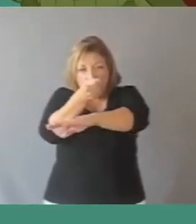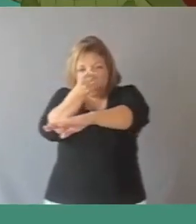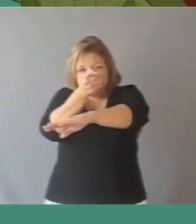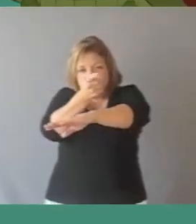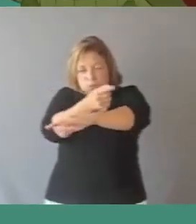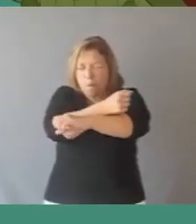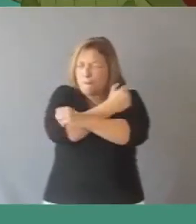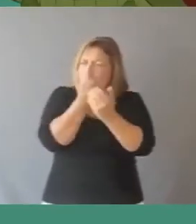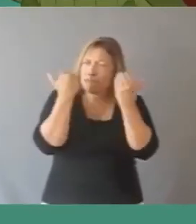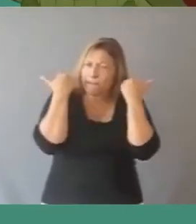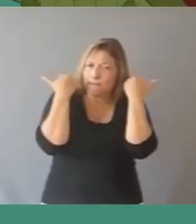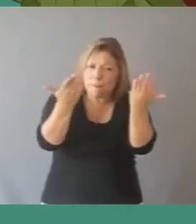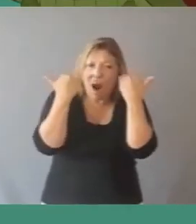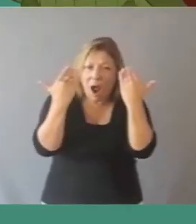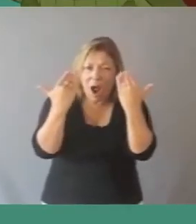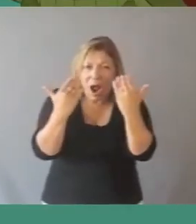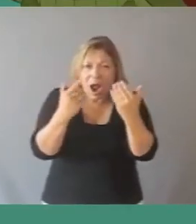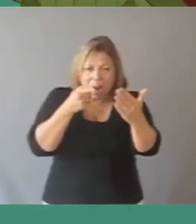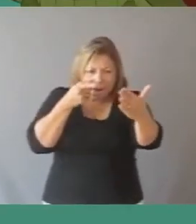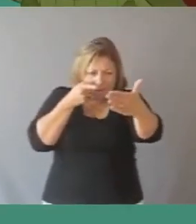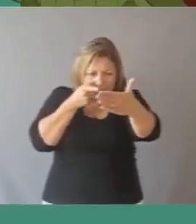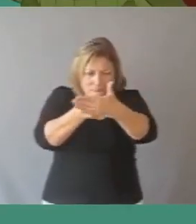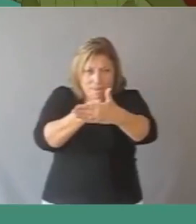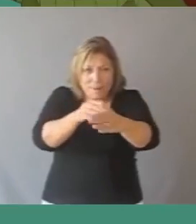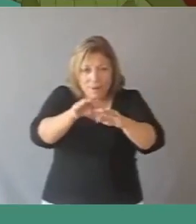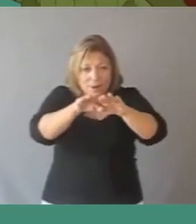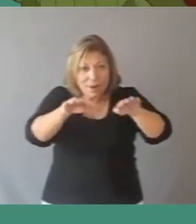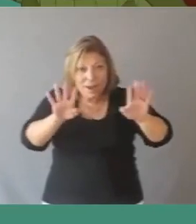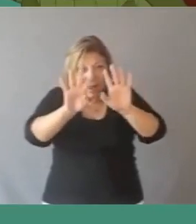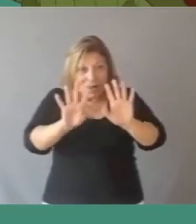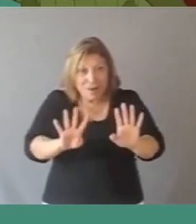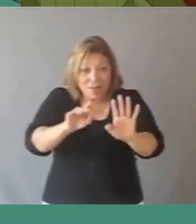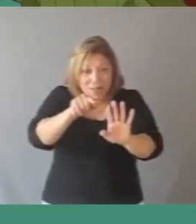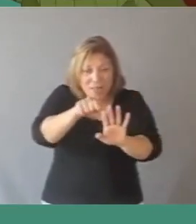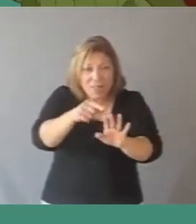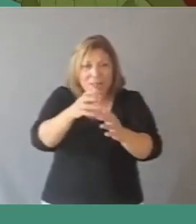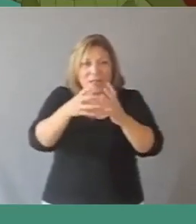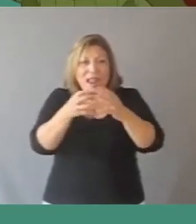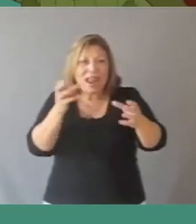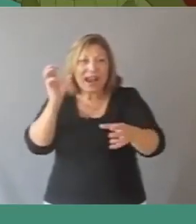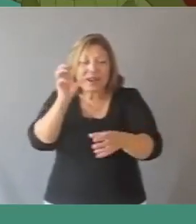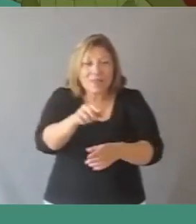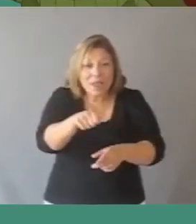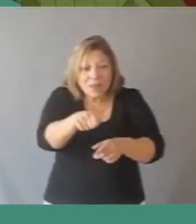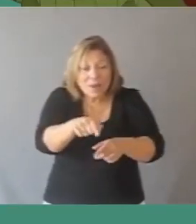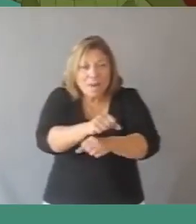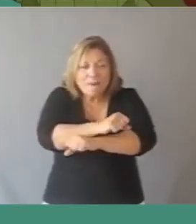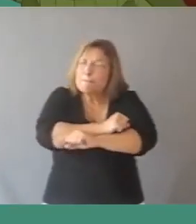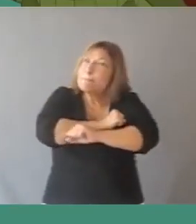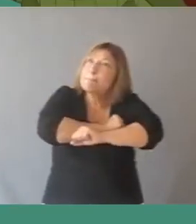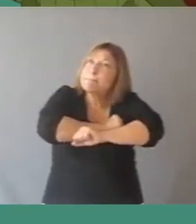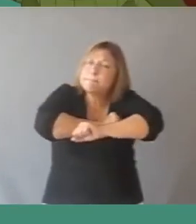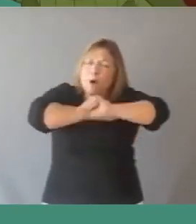humo y con un horrible estampido la bala reventó en el medio del dique porque esta vez habían tirado con granada. La